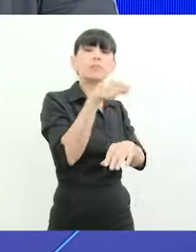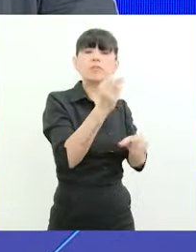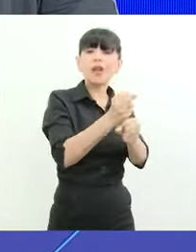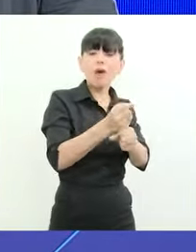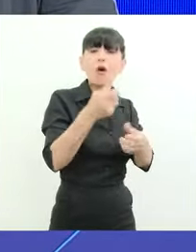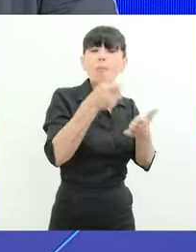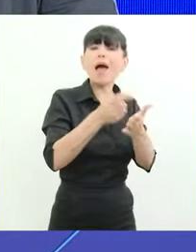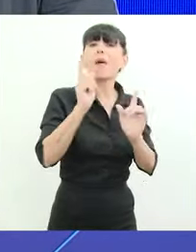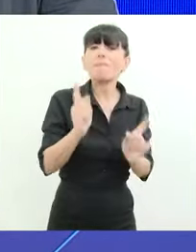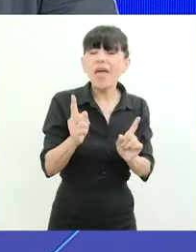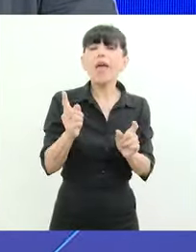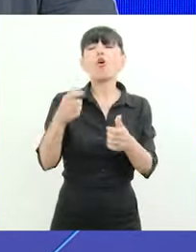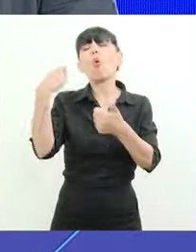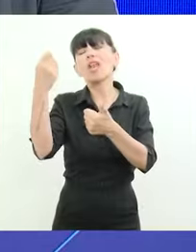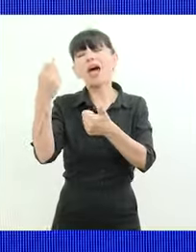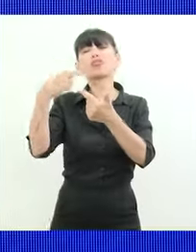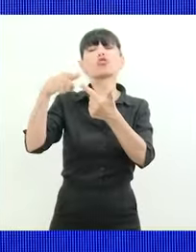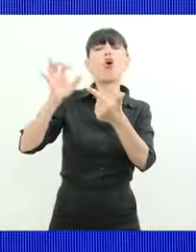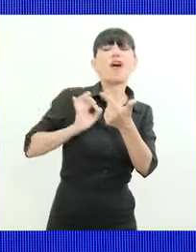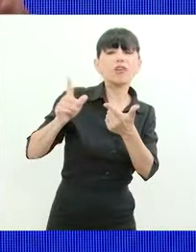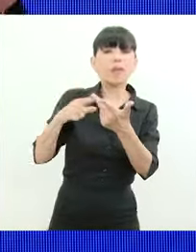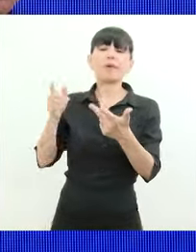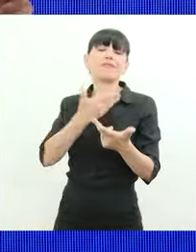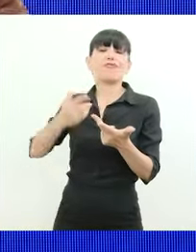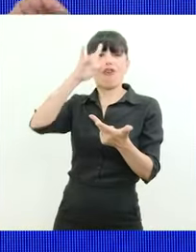pagando el gobierno. Y por último, un tema central.